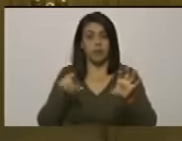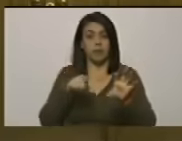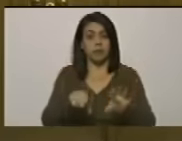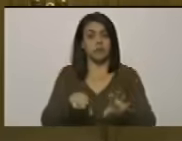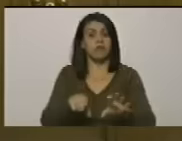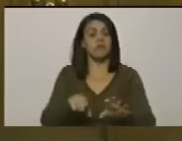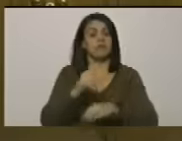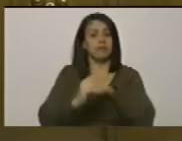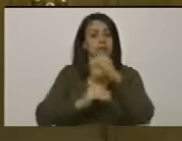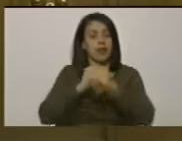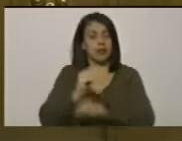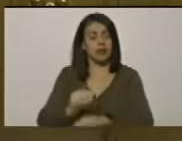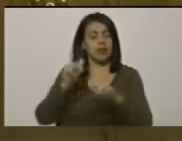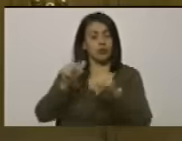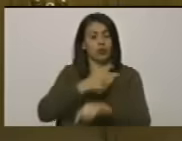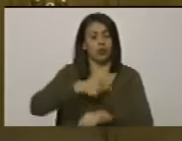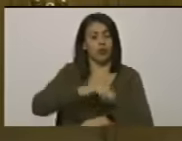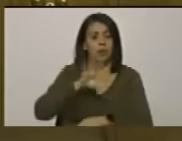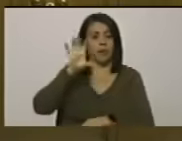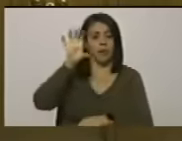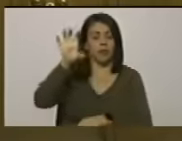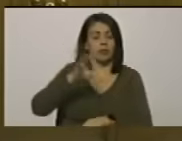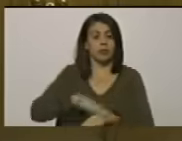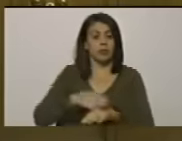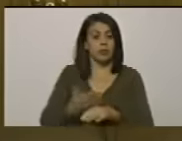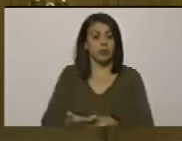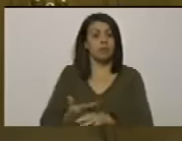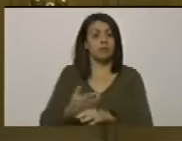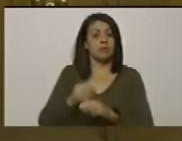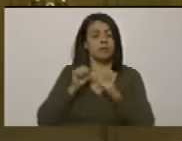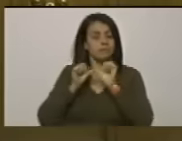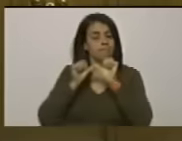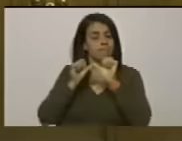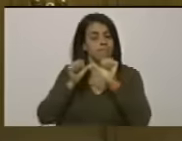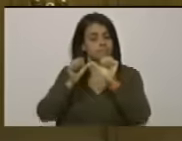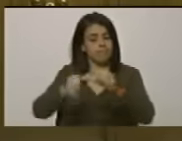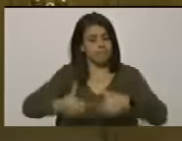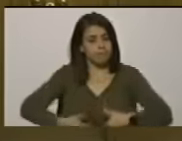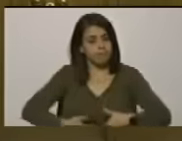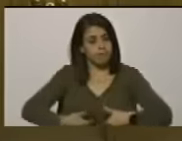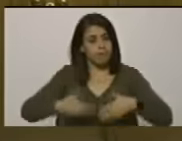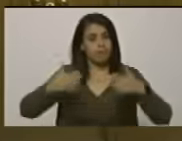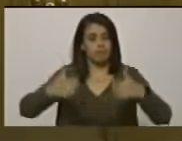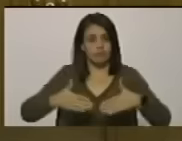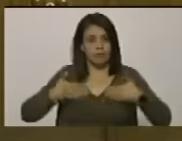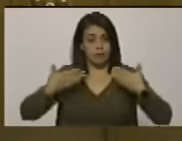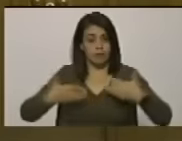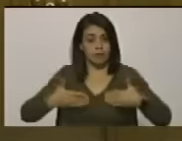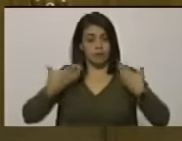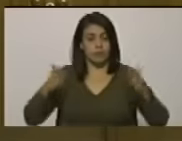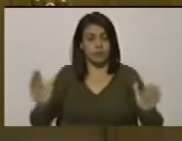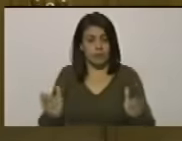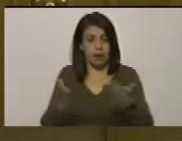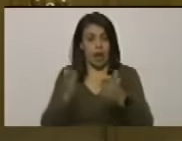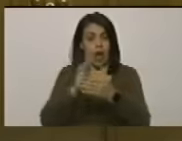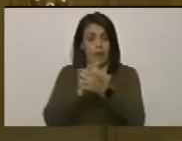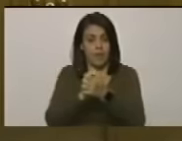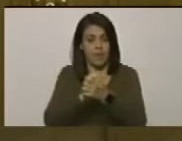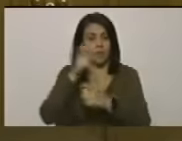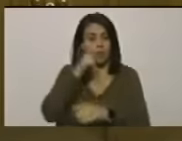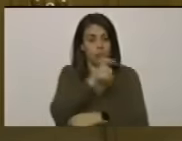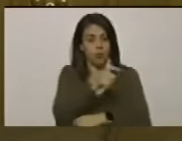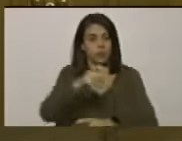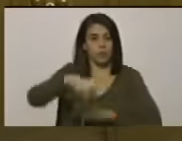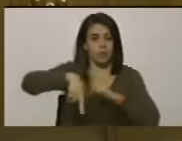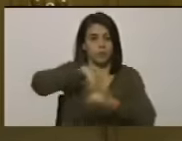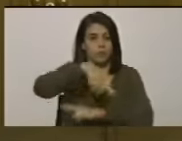consagrada en nuestra patria como una consecuente y entusiasta amiga del pueblo y